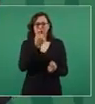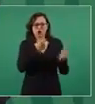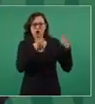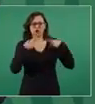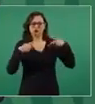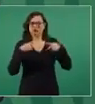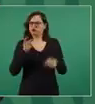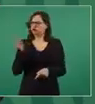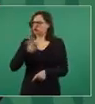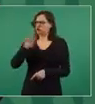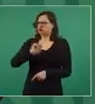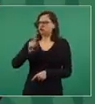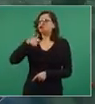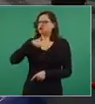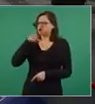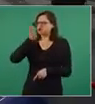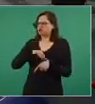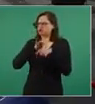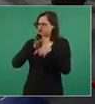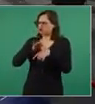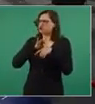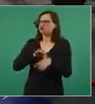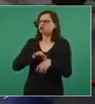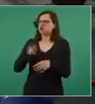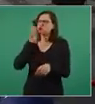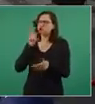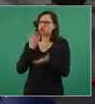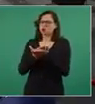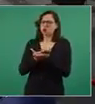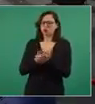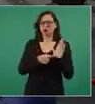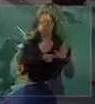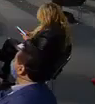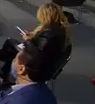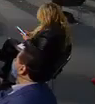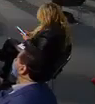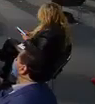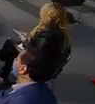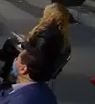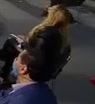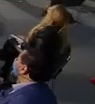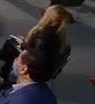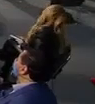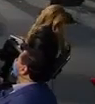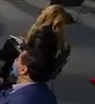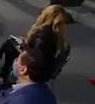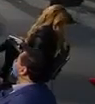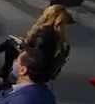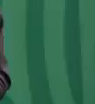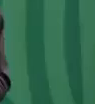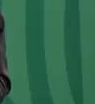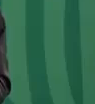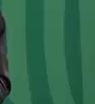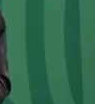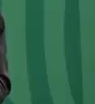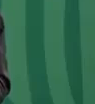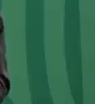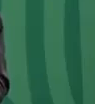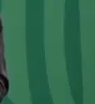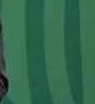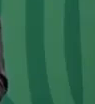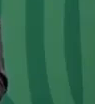el lunes siguiente. Pero no hace falta. No hace falta. Puede ser que